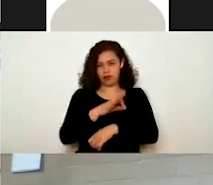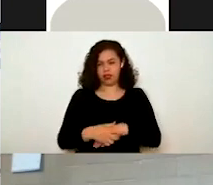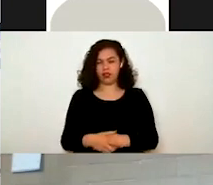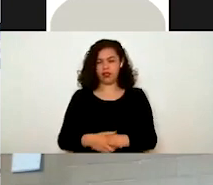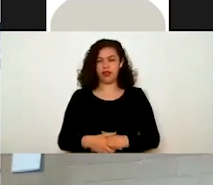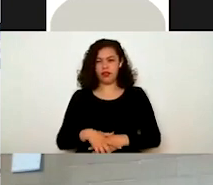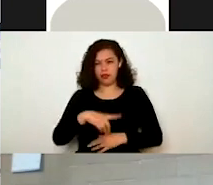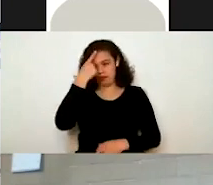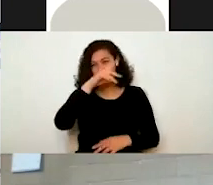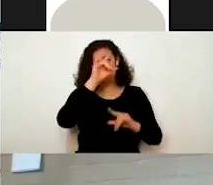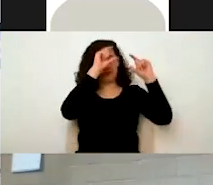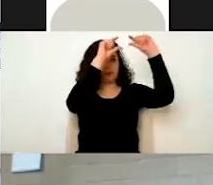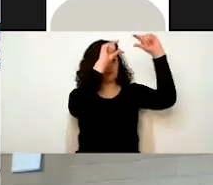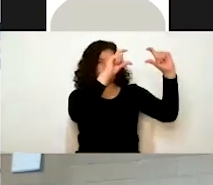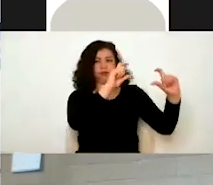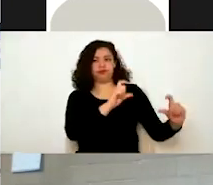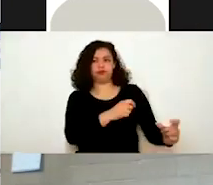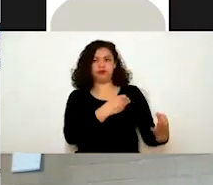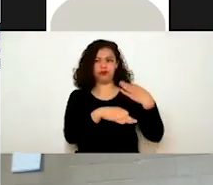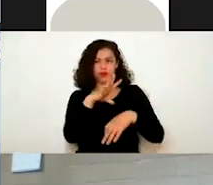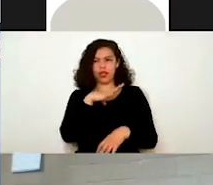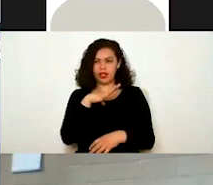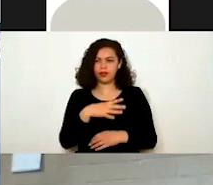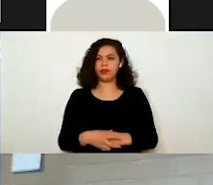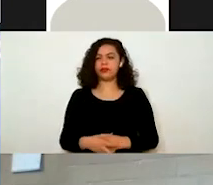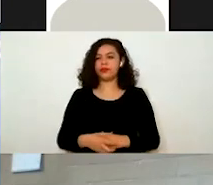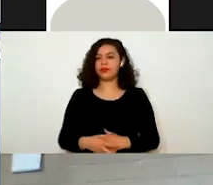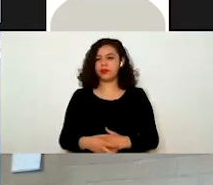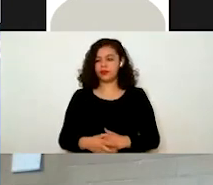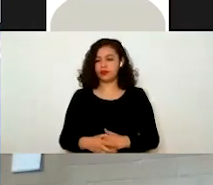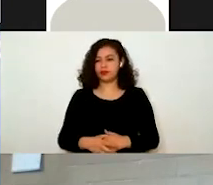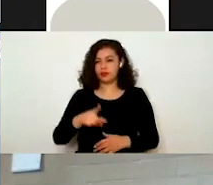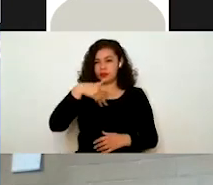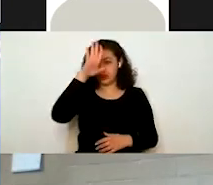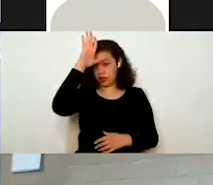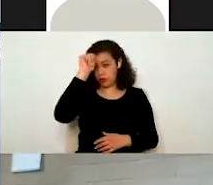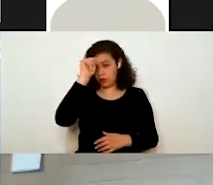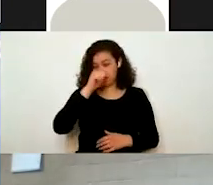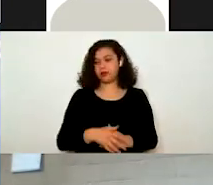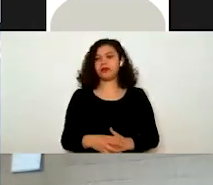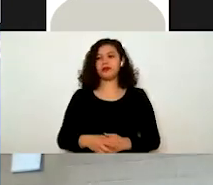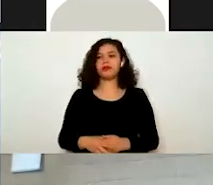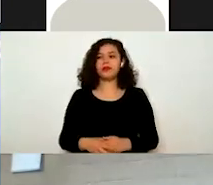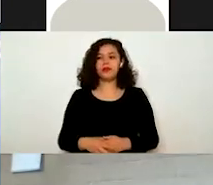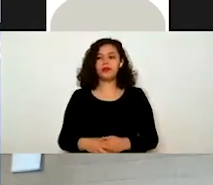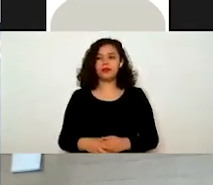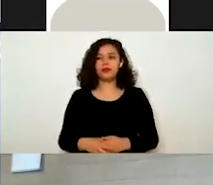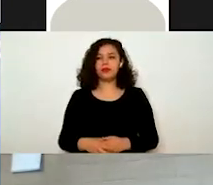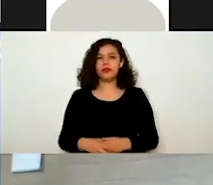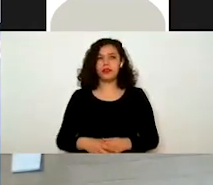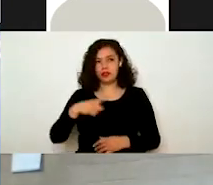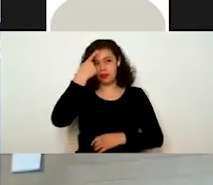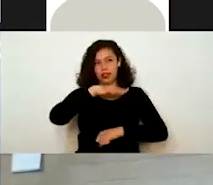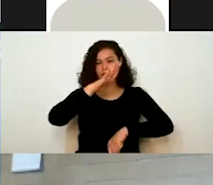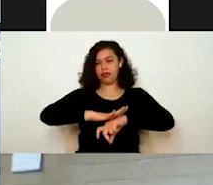módulos que tenemos aquí a su disposición. Bueno, si les parece, para que, para despejar todavía un poquito más de